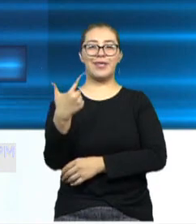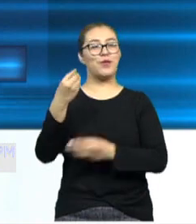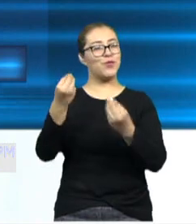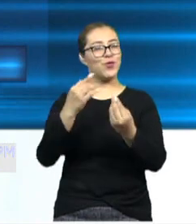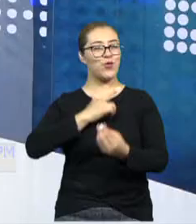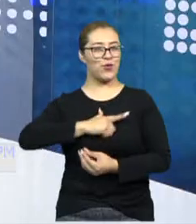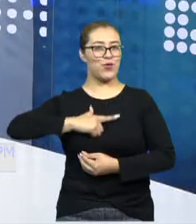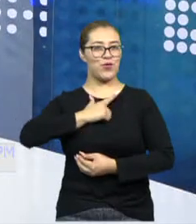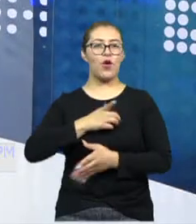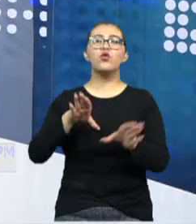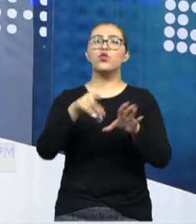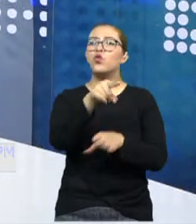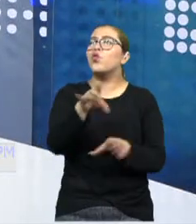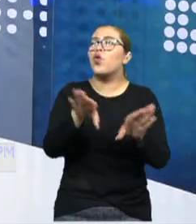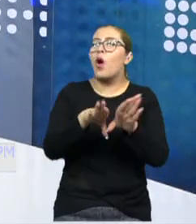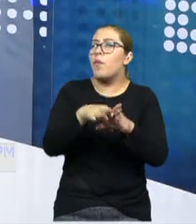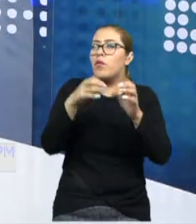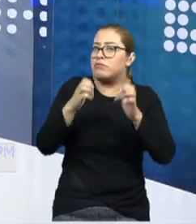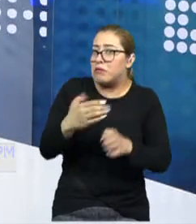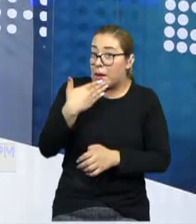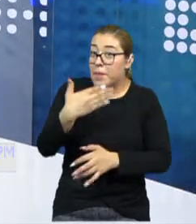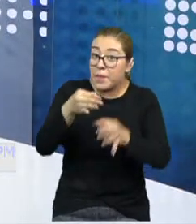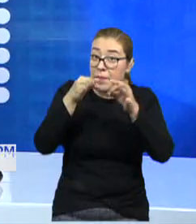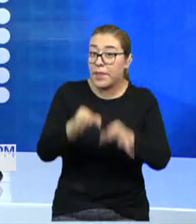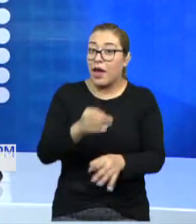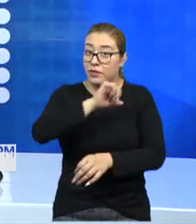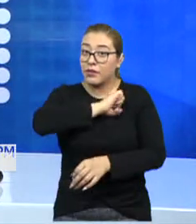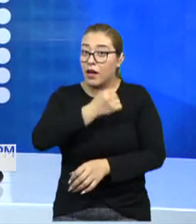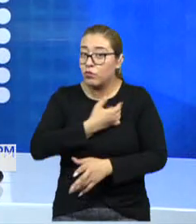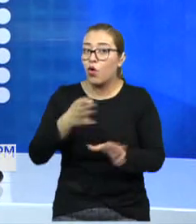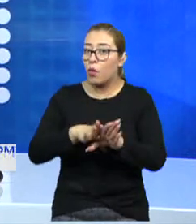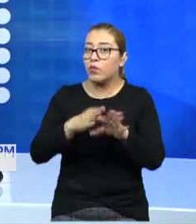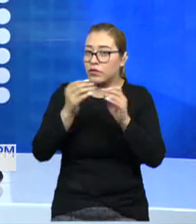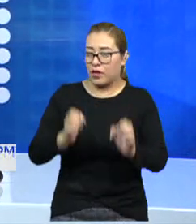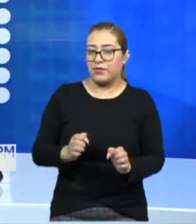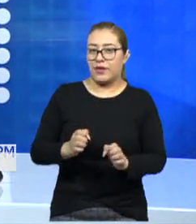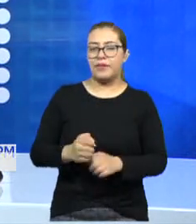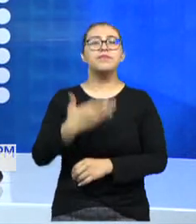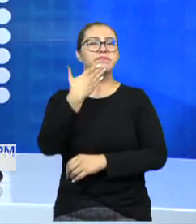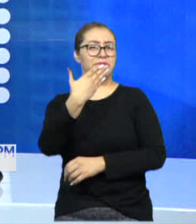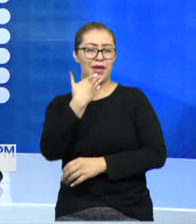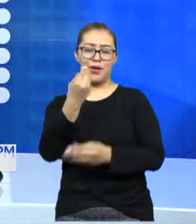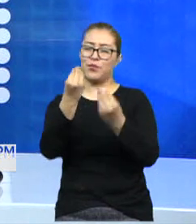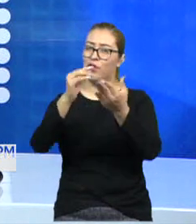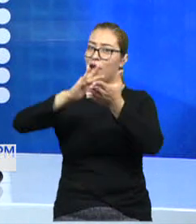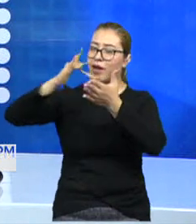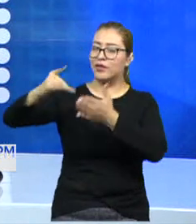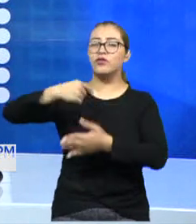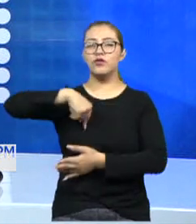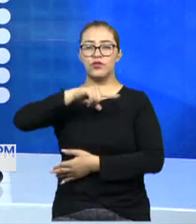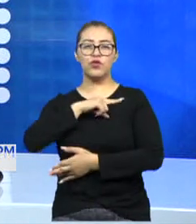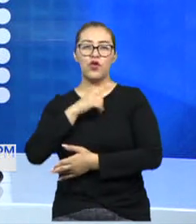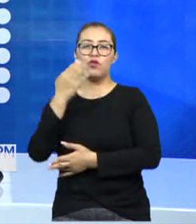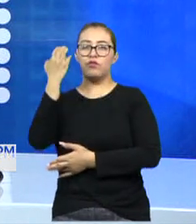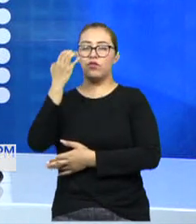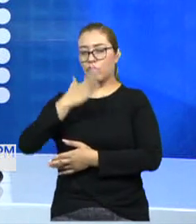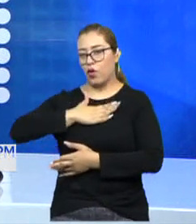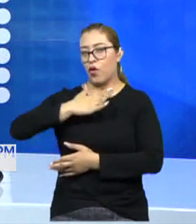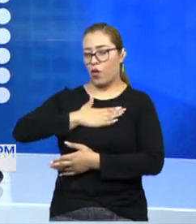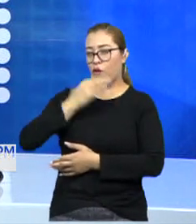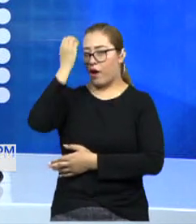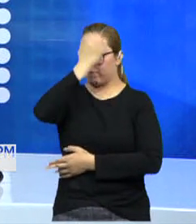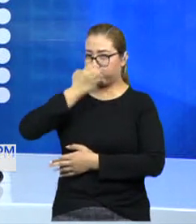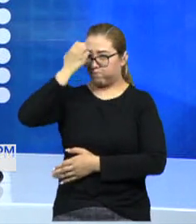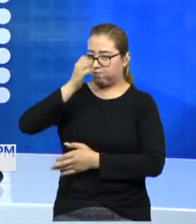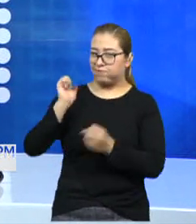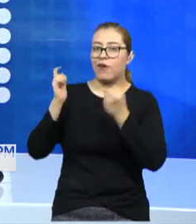Doctor, ¿cómo estás de salud? ¿Estás mejor? ¿Todo bien? Todo muy bien. Muchísimas gracias. Me he realizado algunos estudios. Yo espero que sea